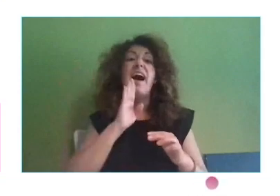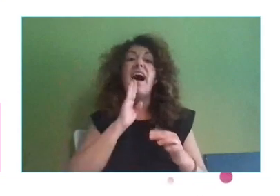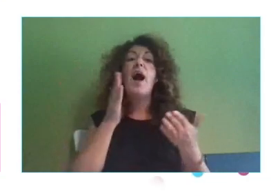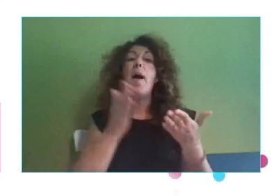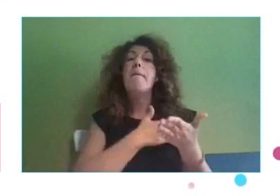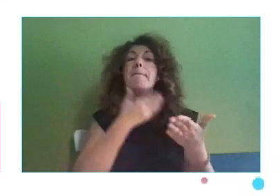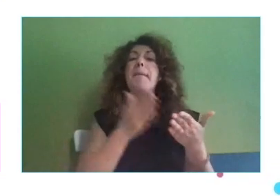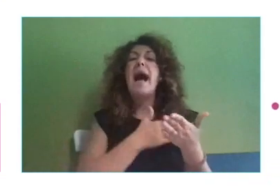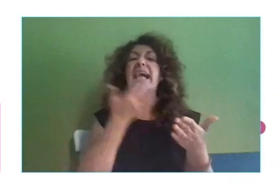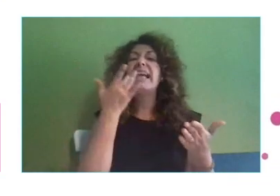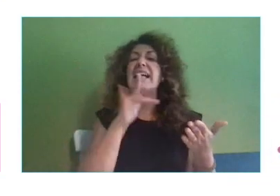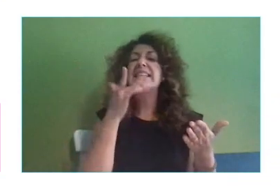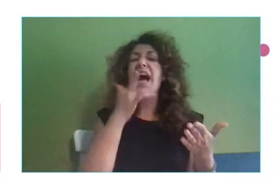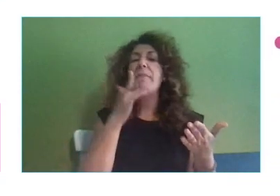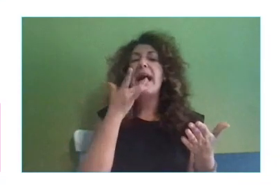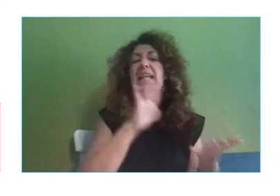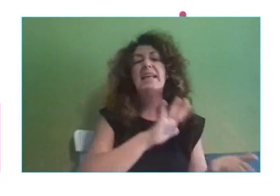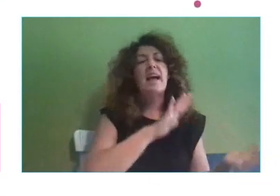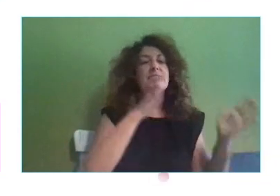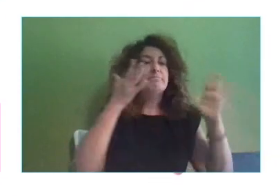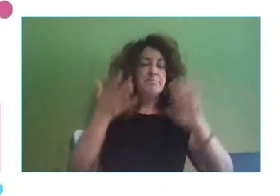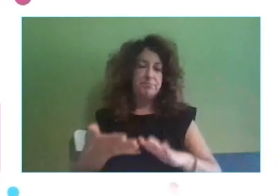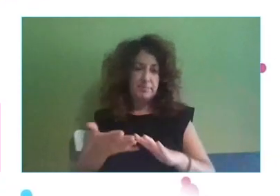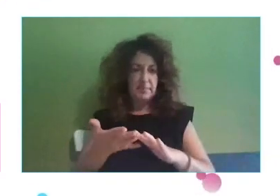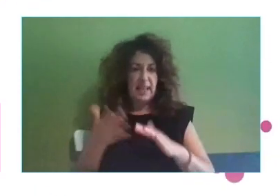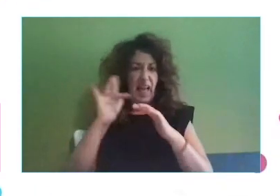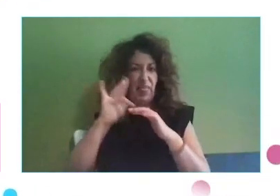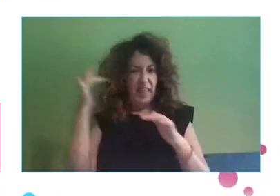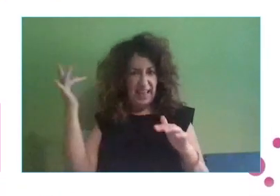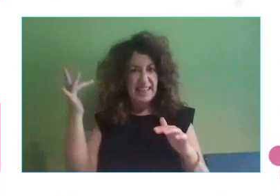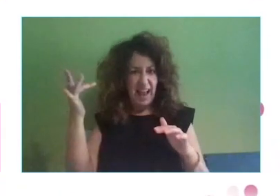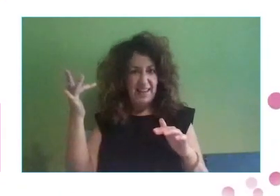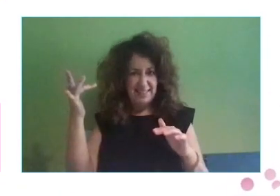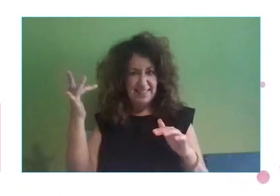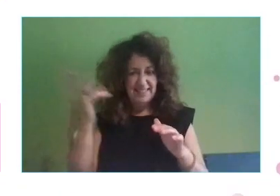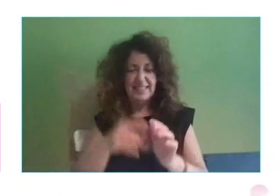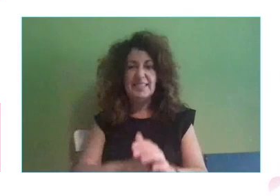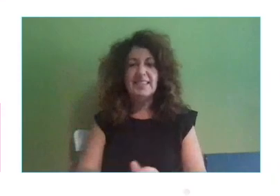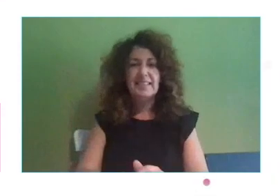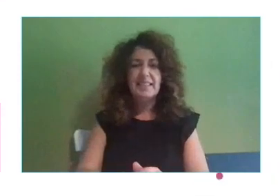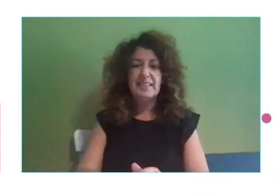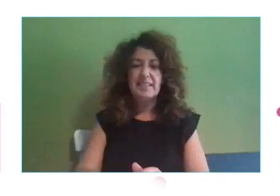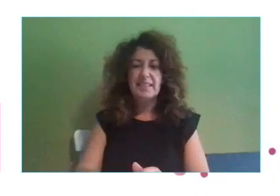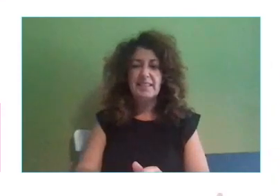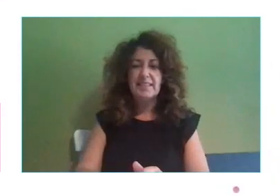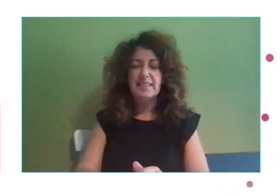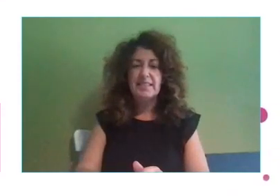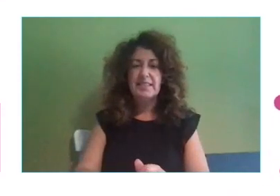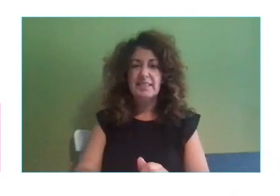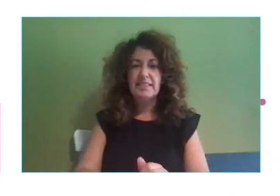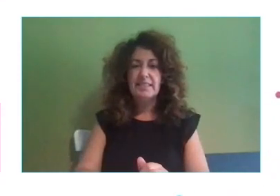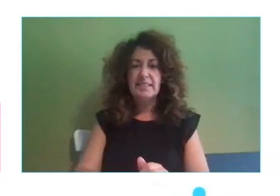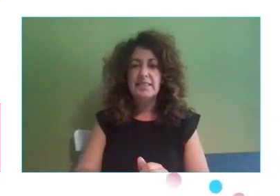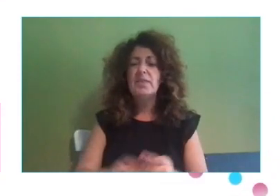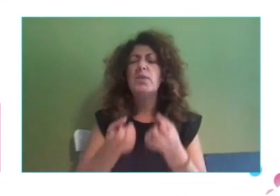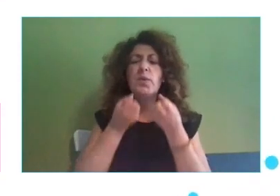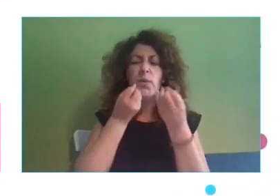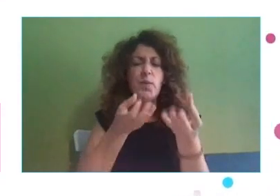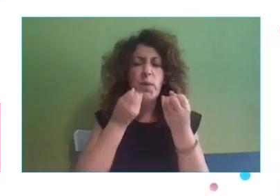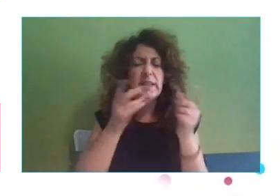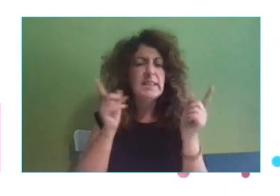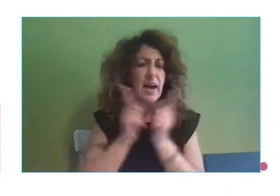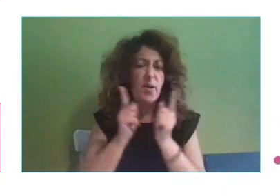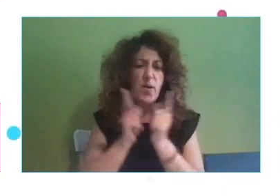tanto, pero páginas amarillas sí. Entonces, os quería contar primero, muy rápidamente y a pesar de que hay